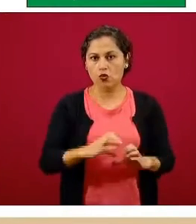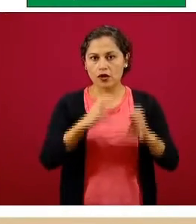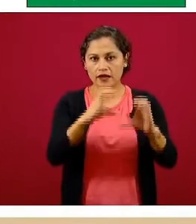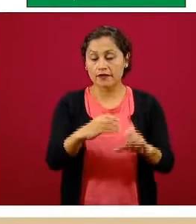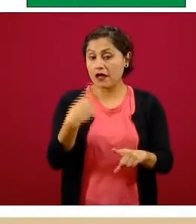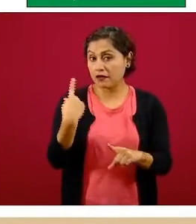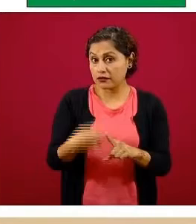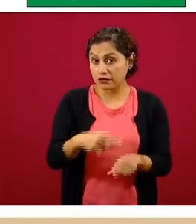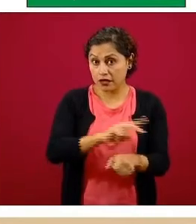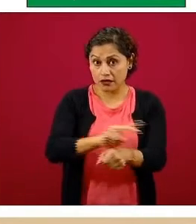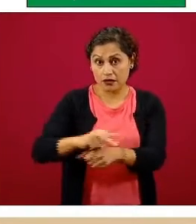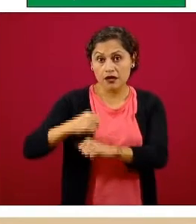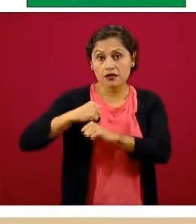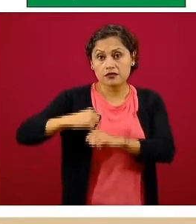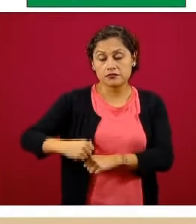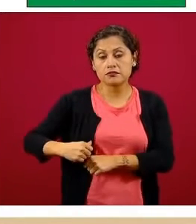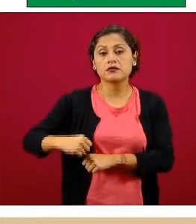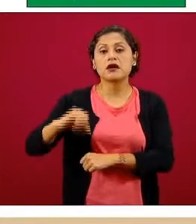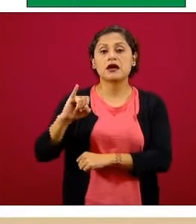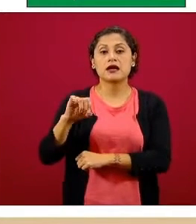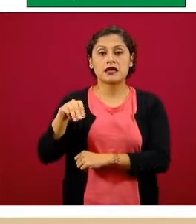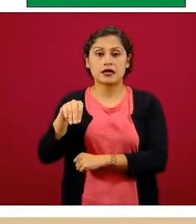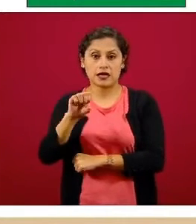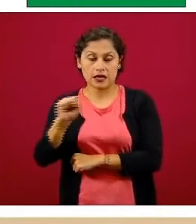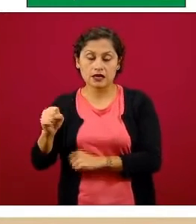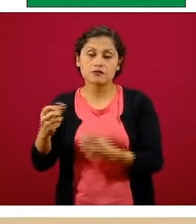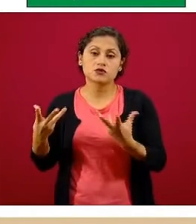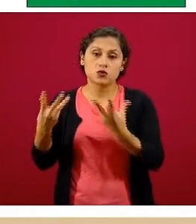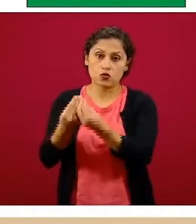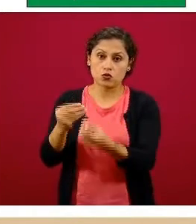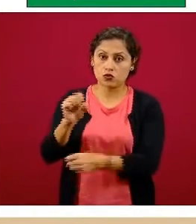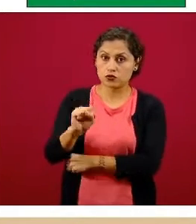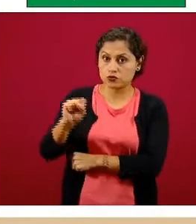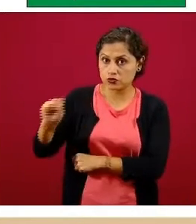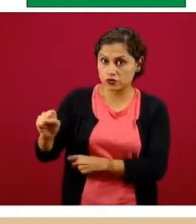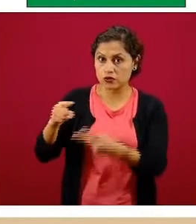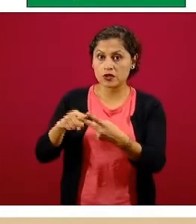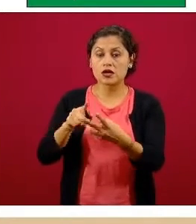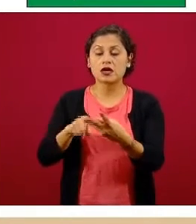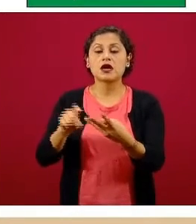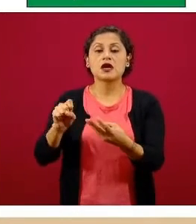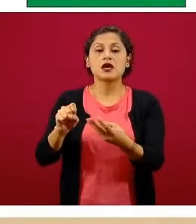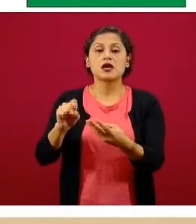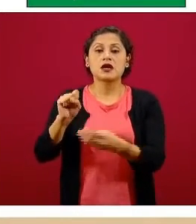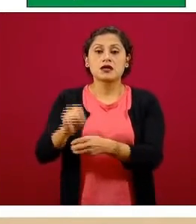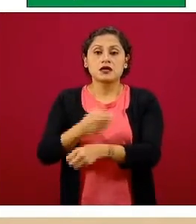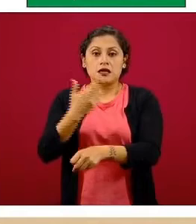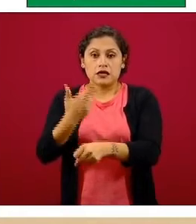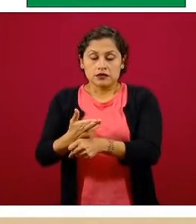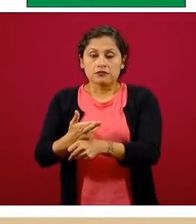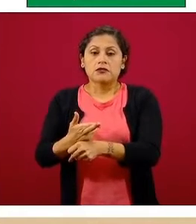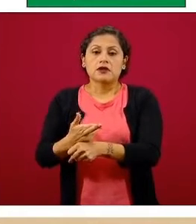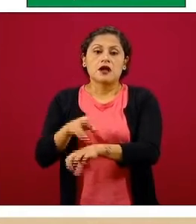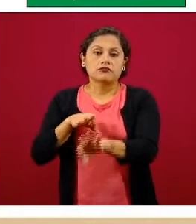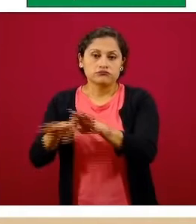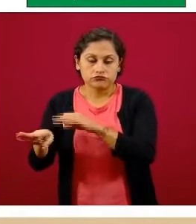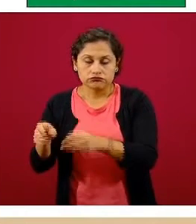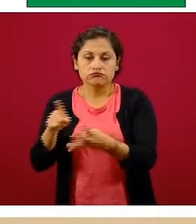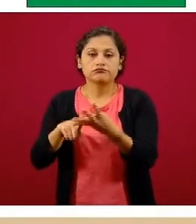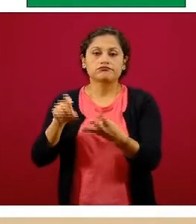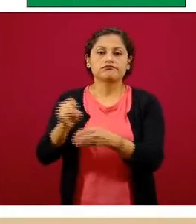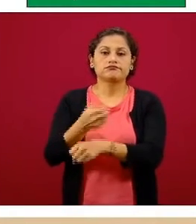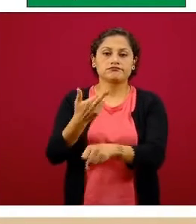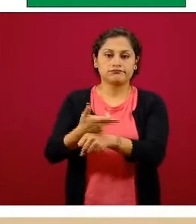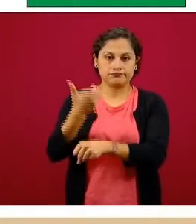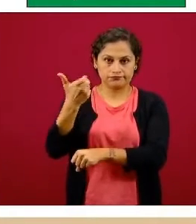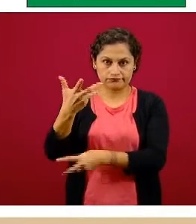Instituto Mexicano del Seguro Social, de la mano de la Secretaría de Salud, la Secretaría del Trabajo y de Economía. Entonces, dado que